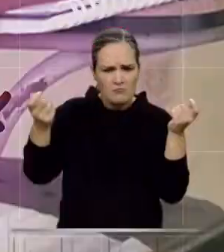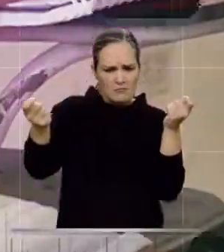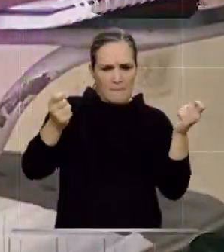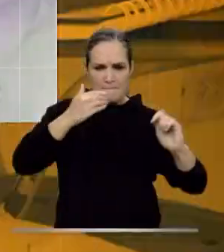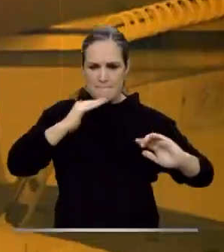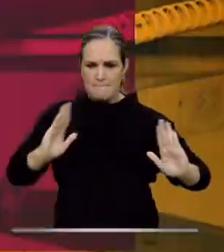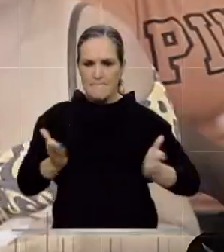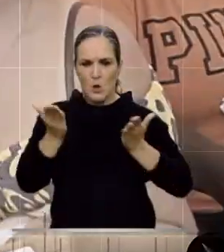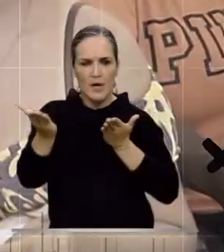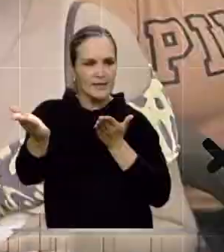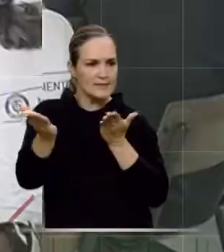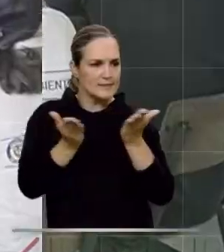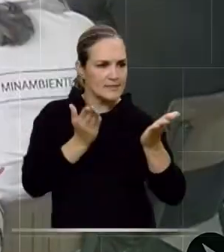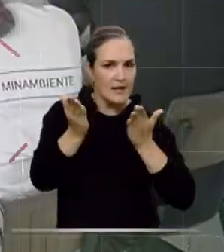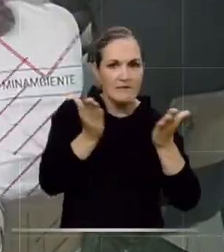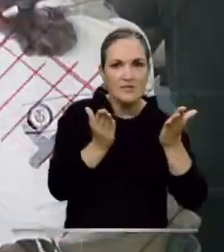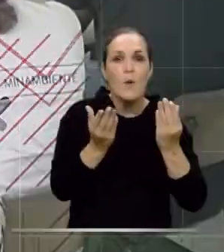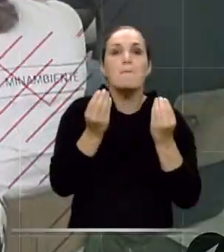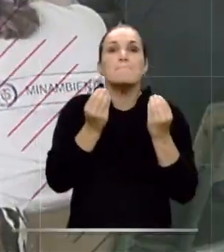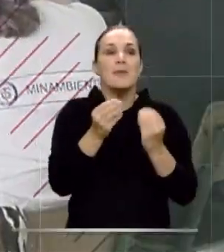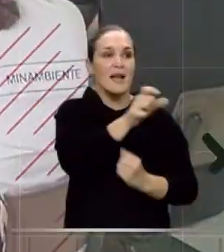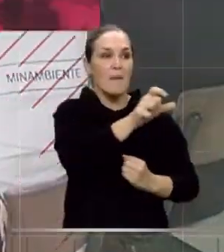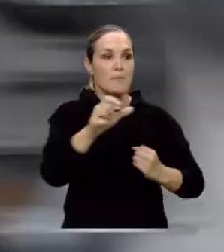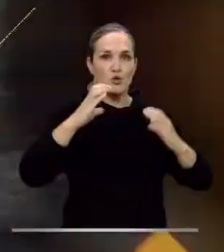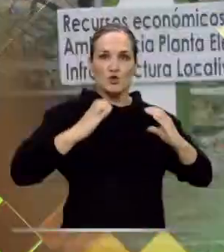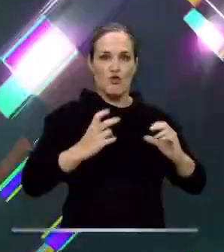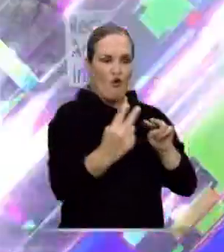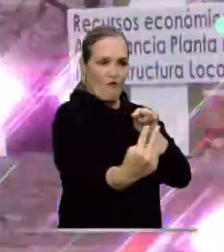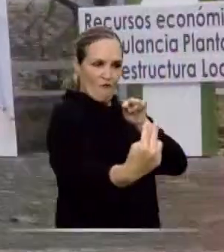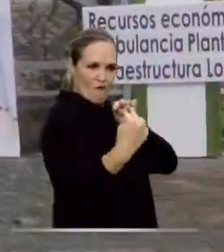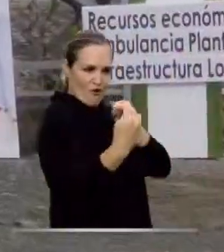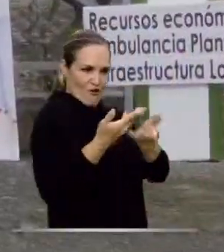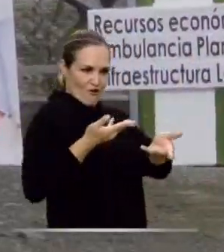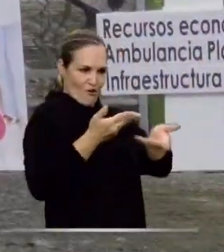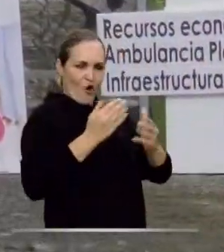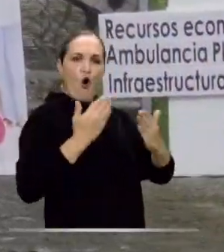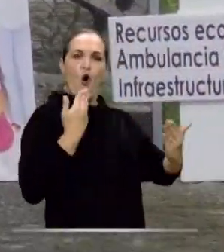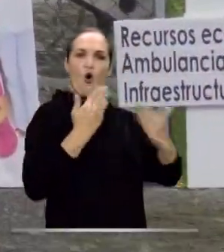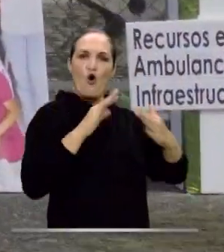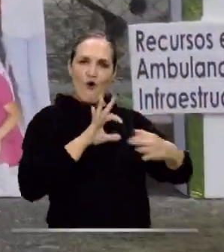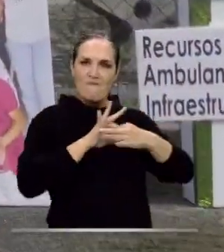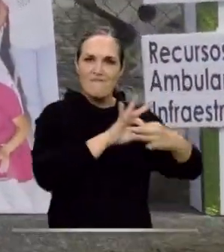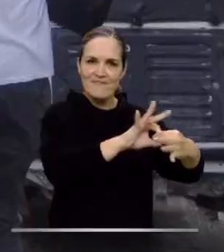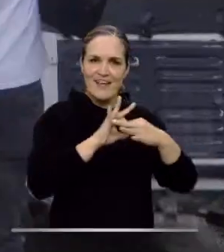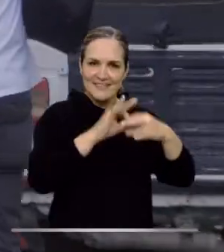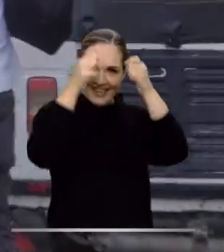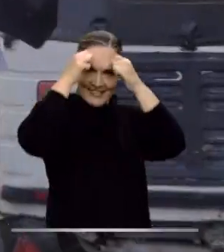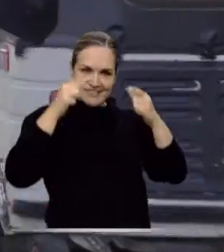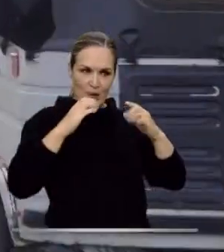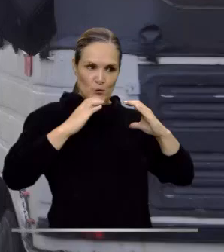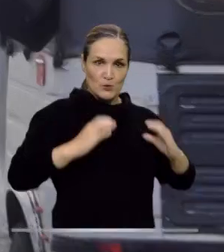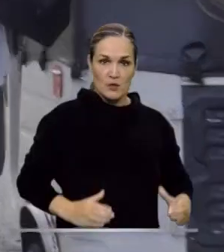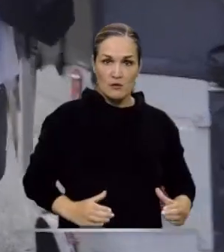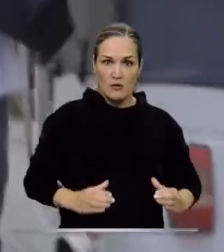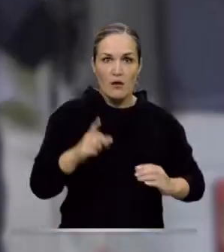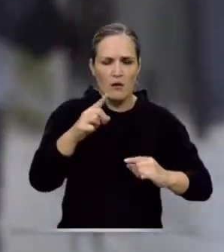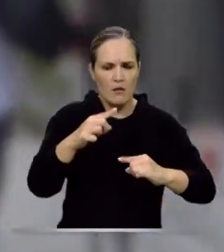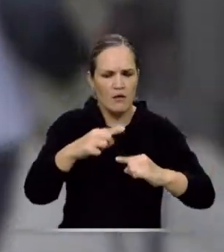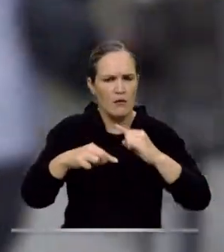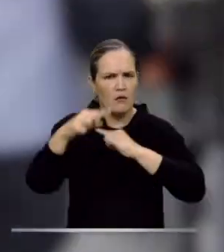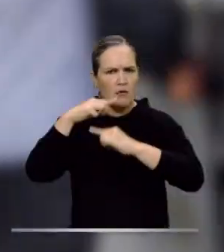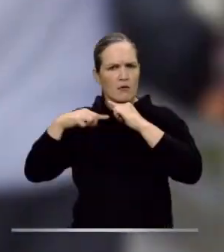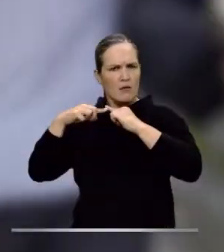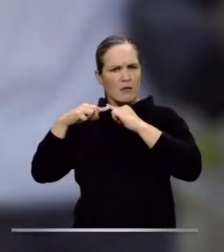servicio y afianzar la relación Estado-Ciudadano. Para comprender este proceso es importante conocer los